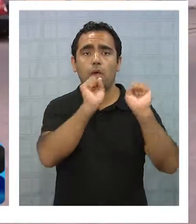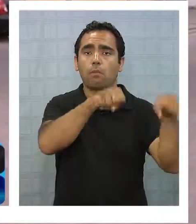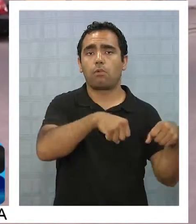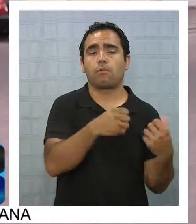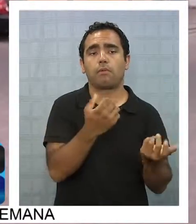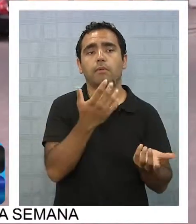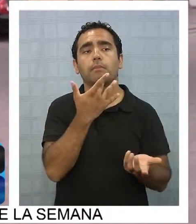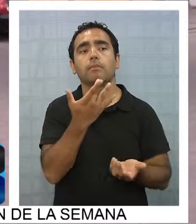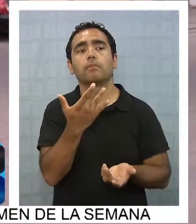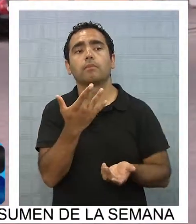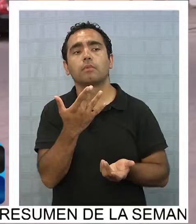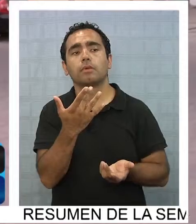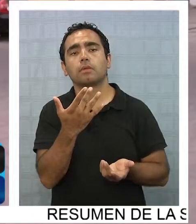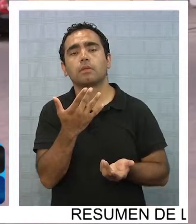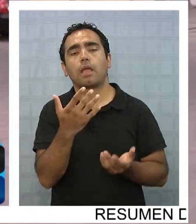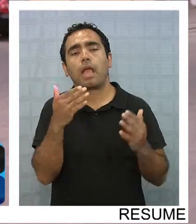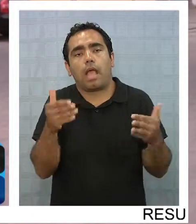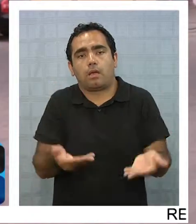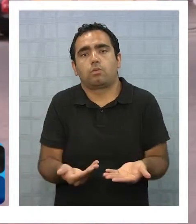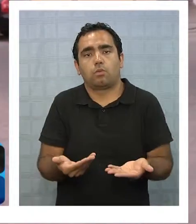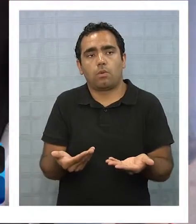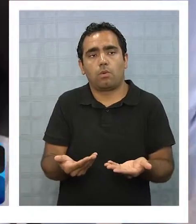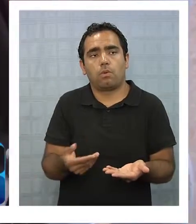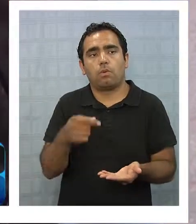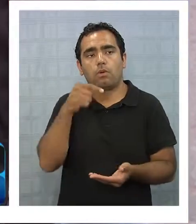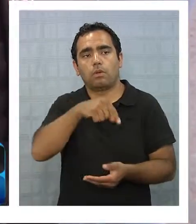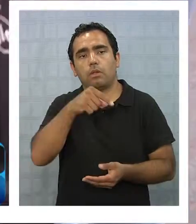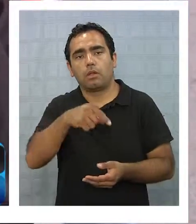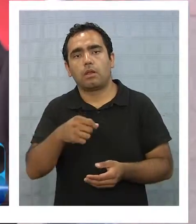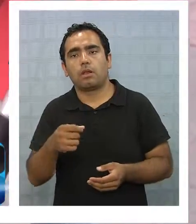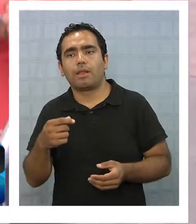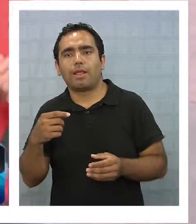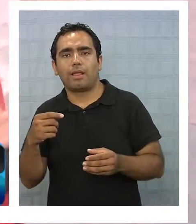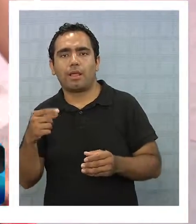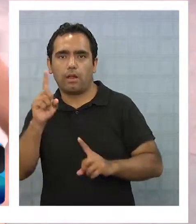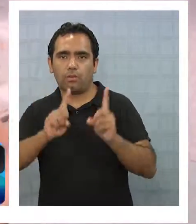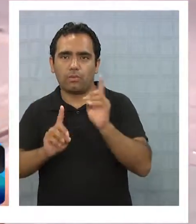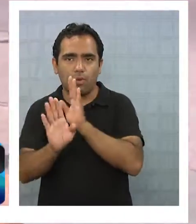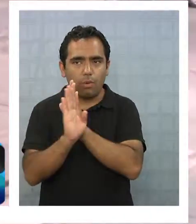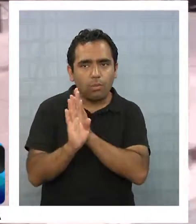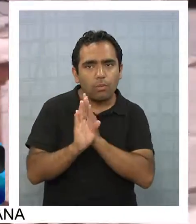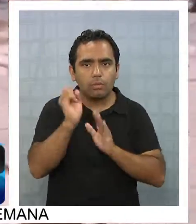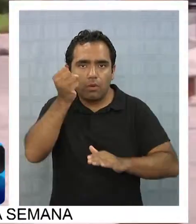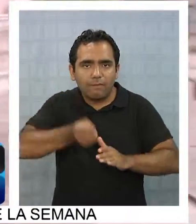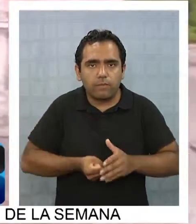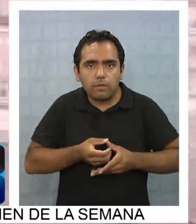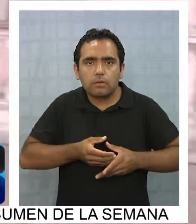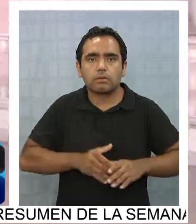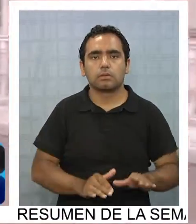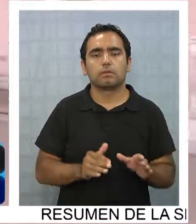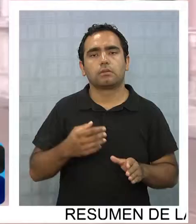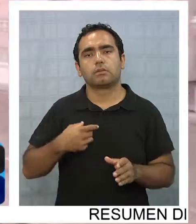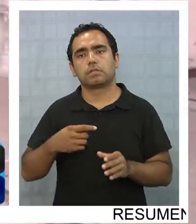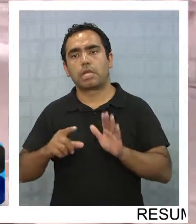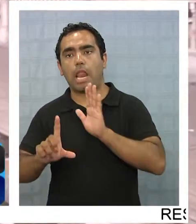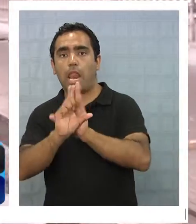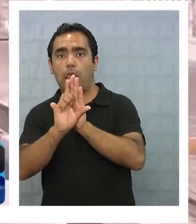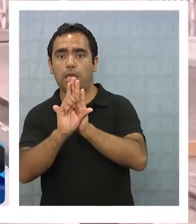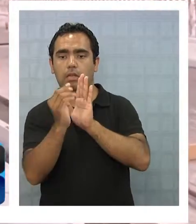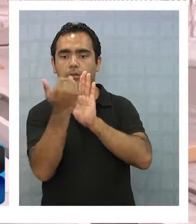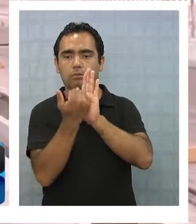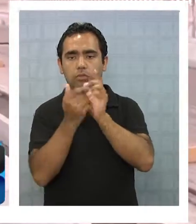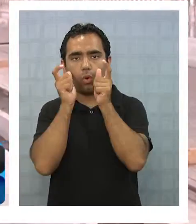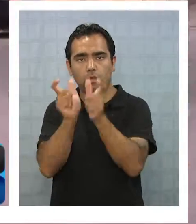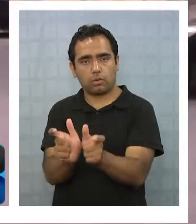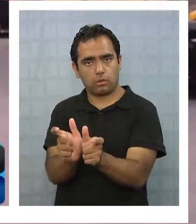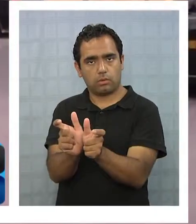se aprobó, debido a que, bueno, actualmente hacer los abortos clandestinos es mucho más peligroso. Entonces, tenerlo regulado y legislado